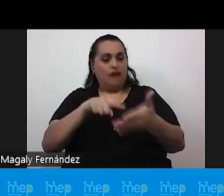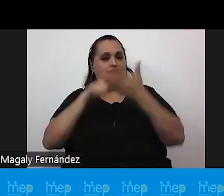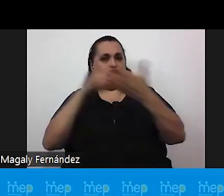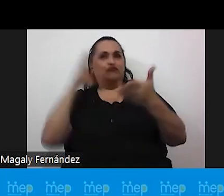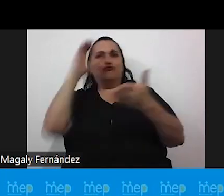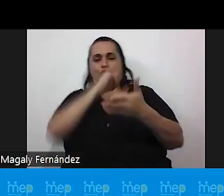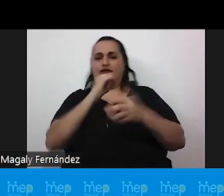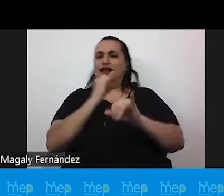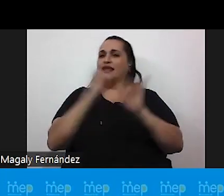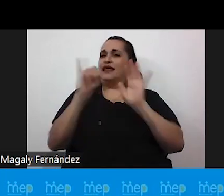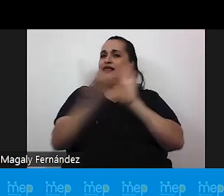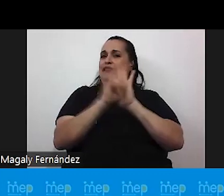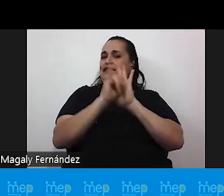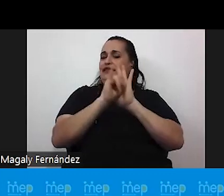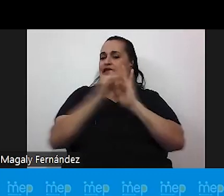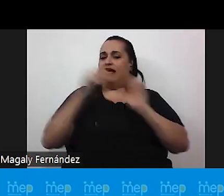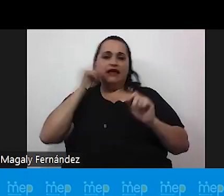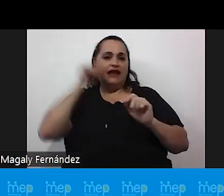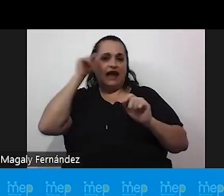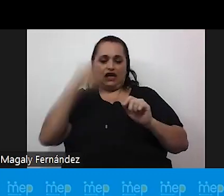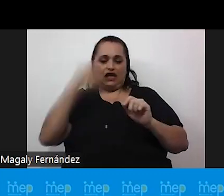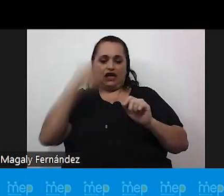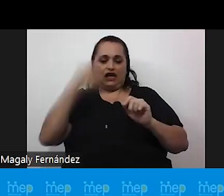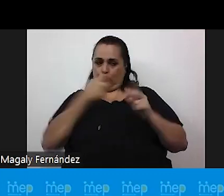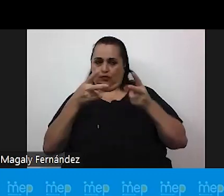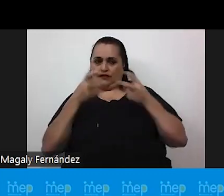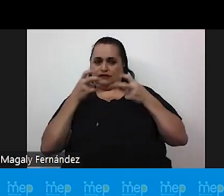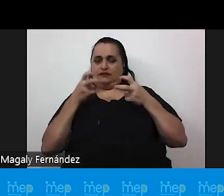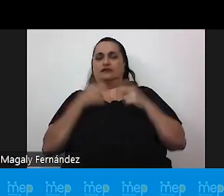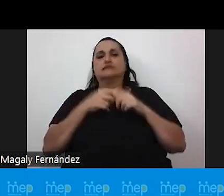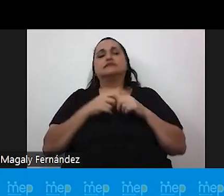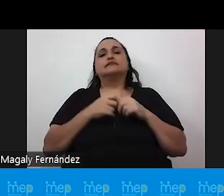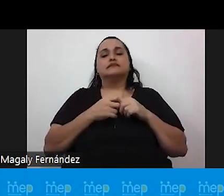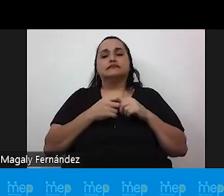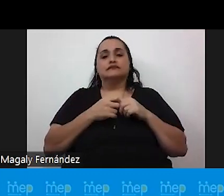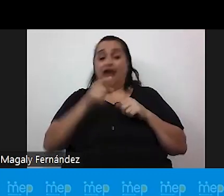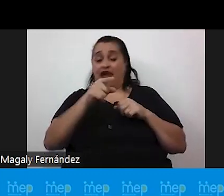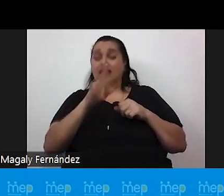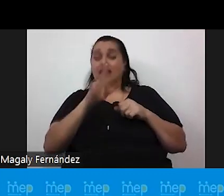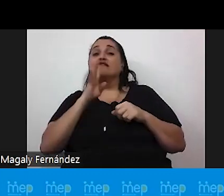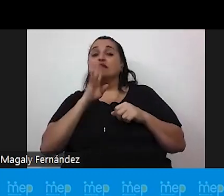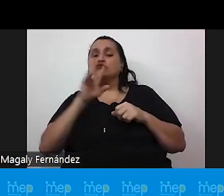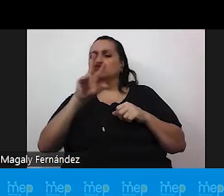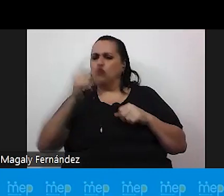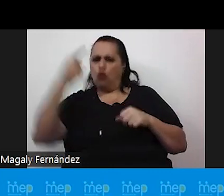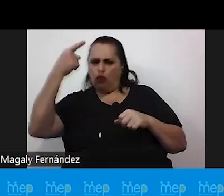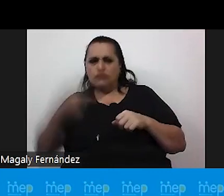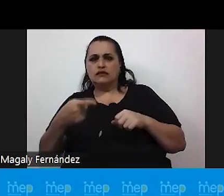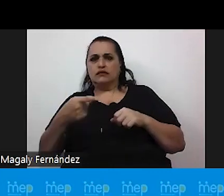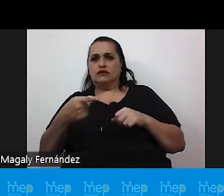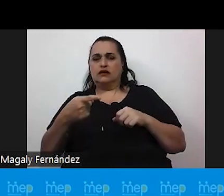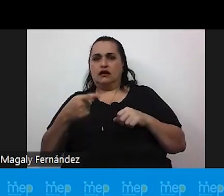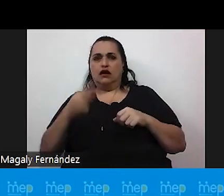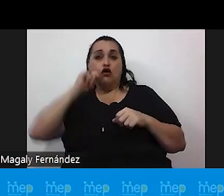identidad de género autopercibido y acá hablábamos de no obligar en los